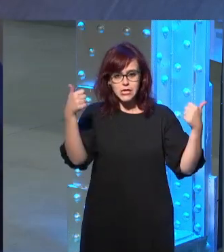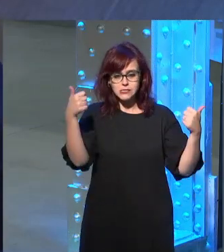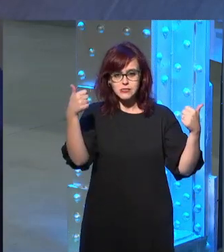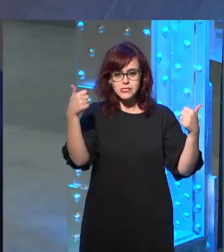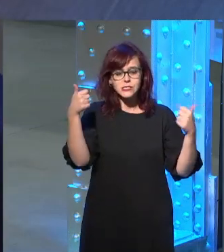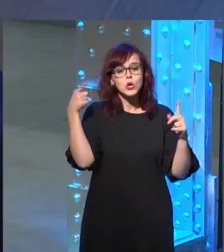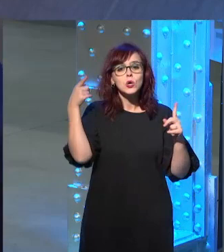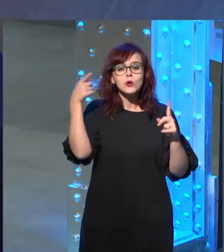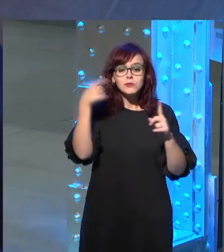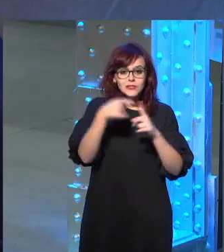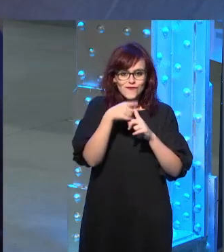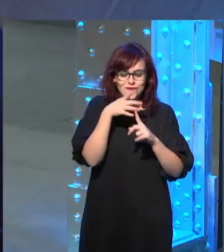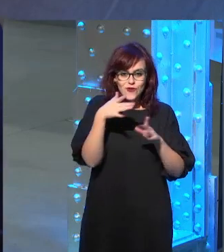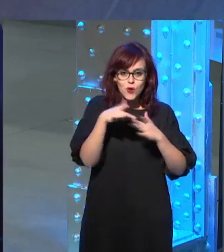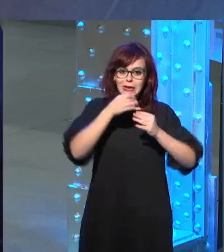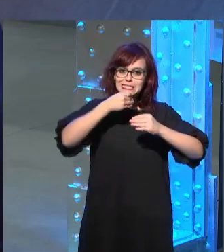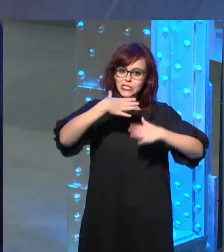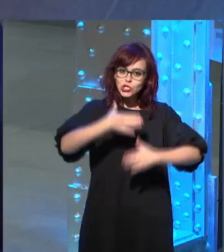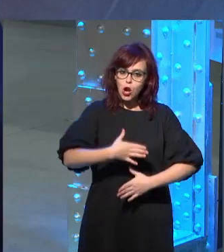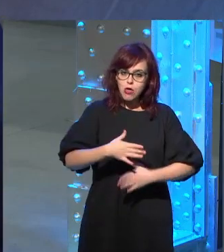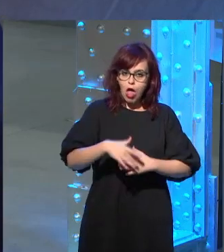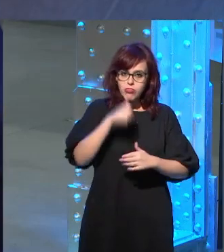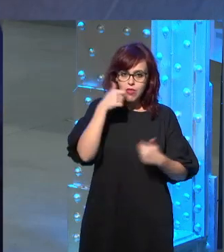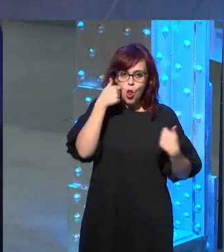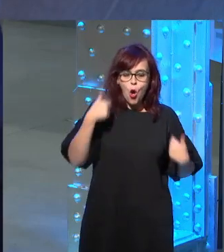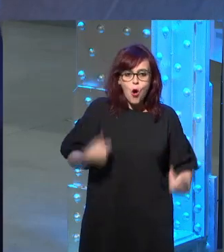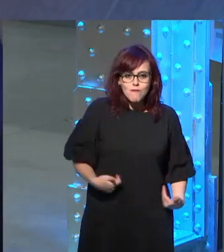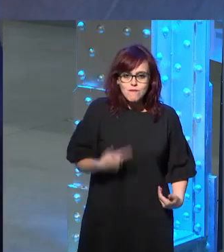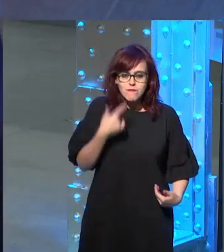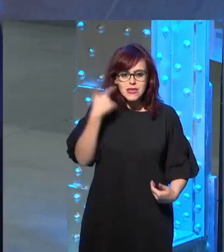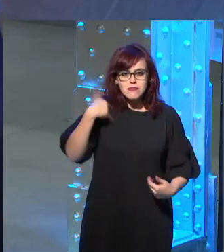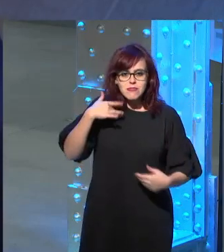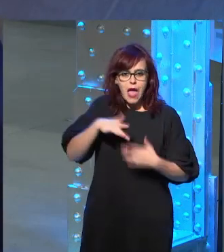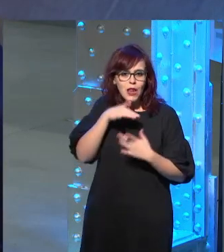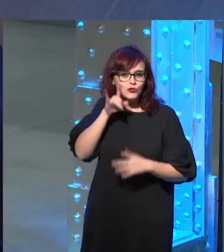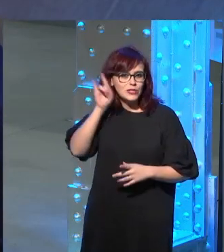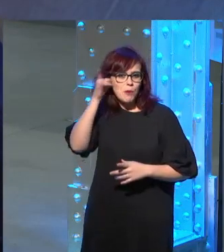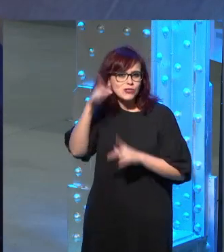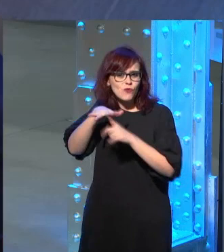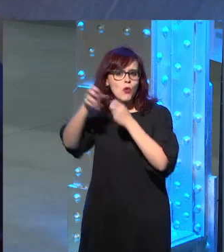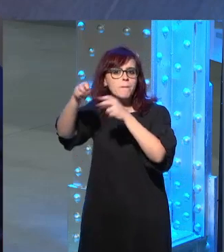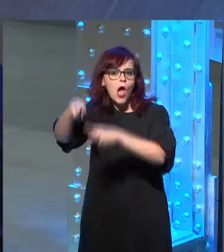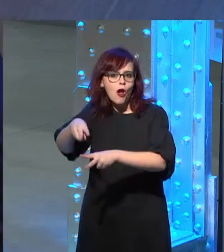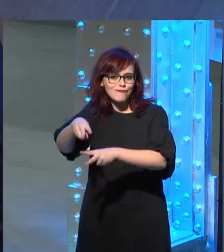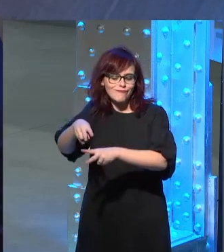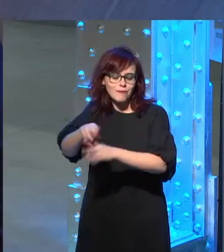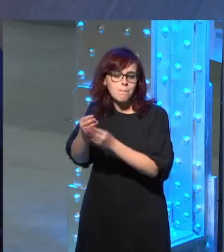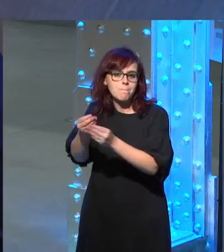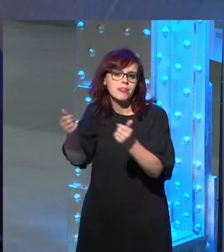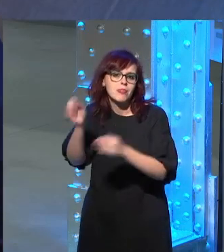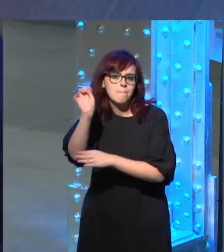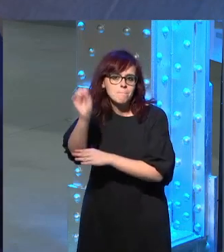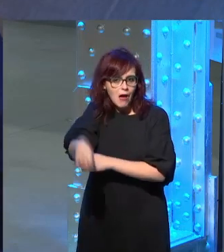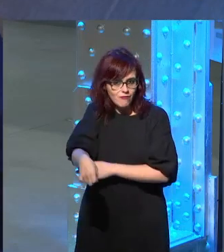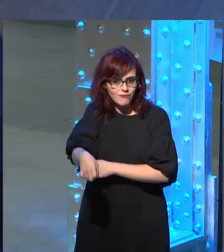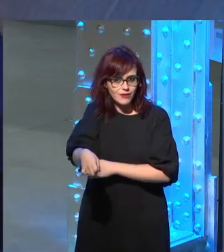erradicar los grandes demonios ¿no? de la historia del hombre y sin embargo al mismo tiempo junto a todos